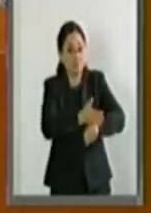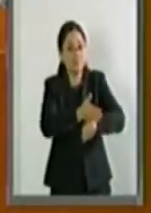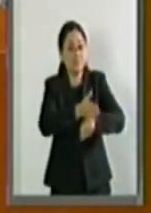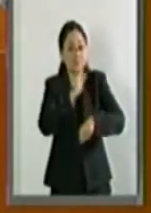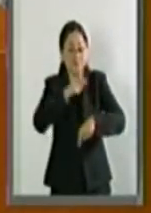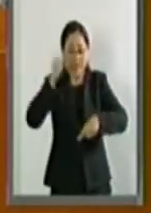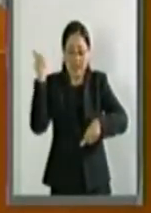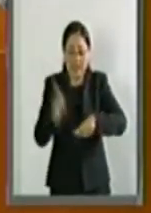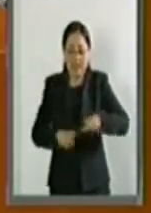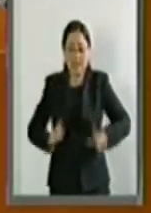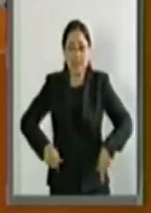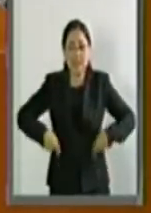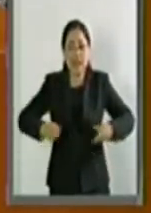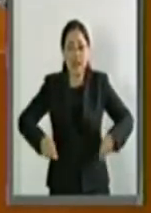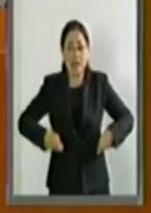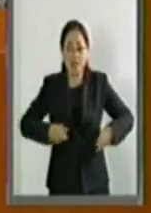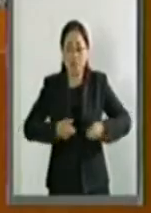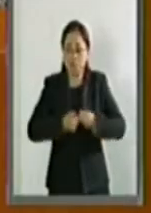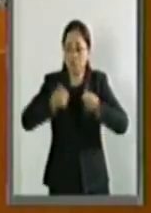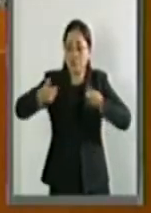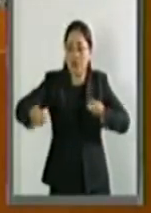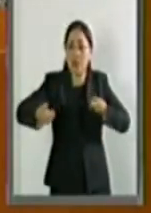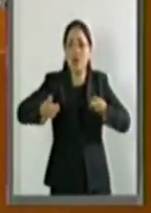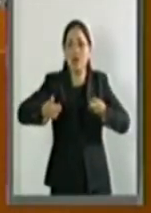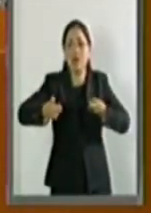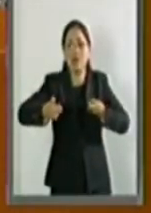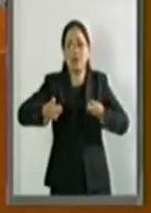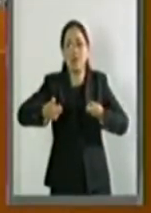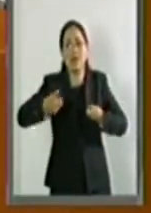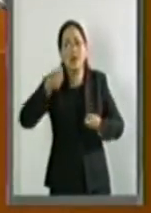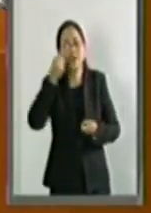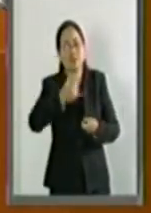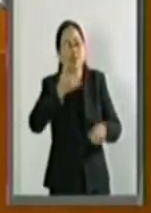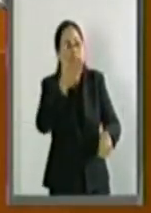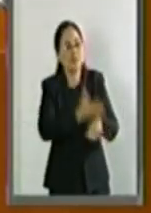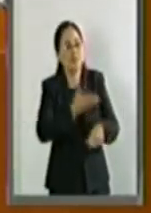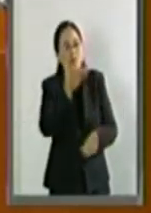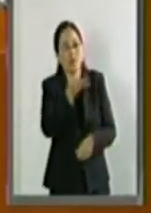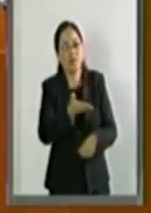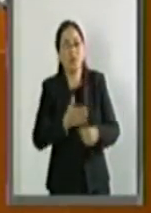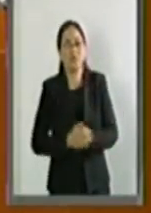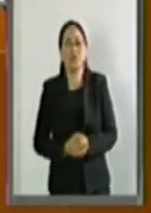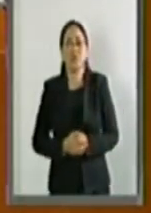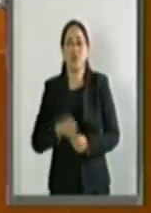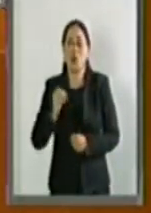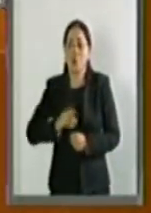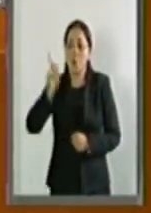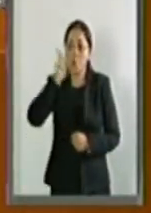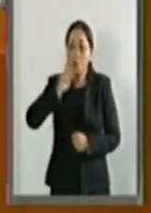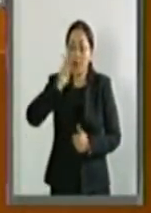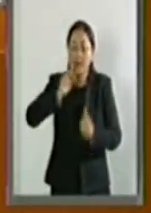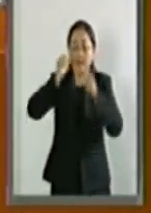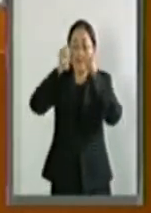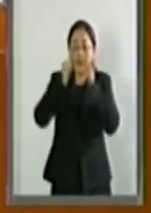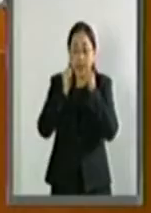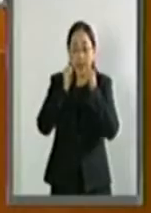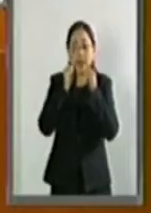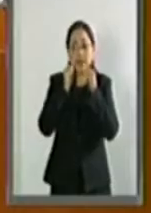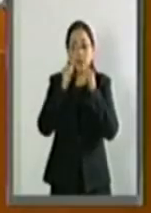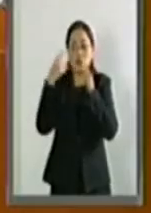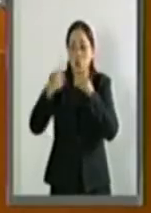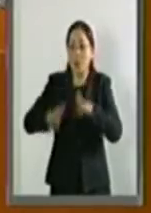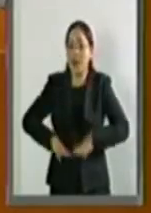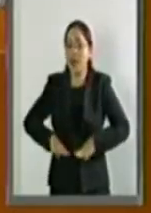quitan su silla de ruedas, se las alejan y es una manera de castigarlas. O mujeres ciegas que cuando sus